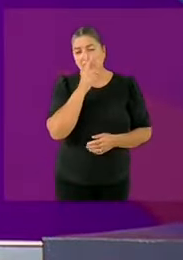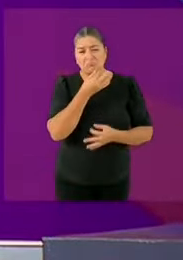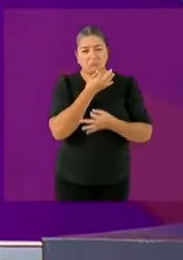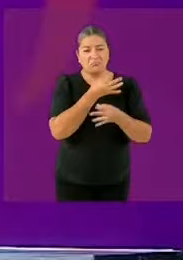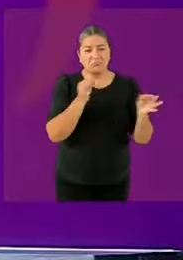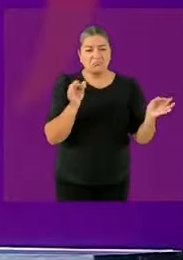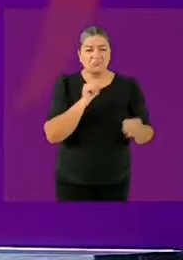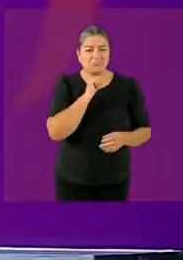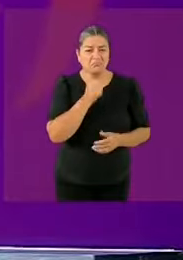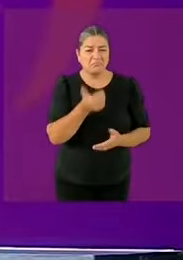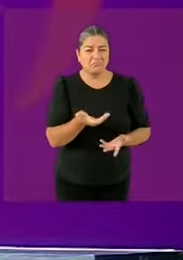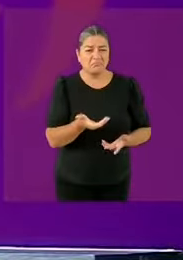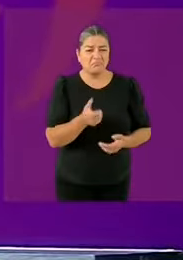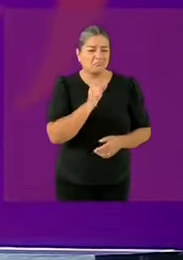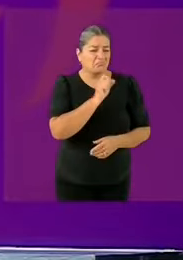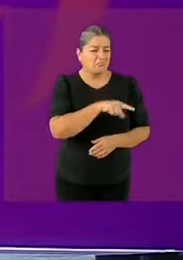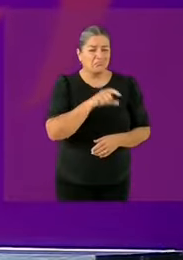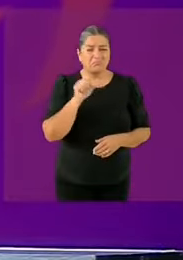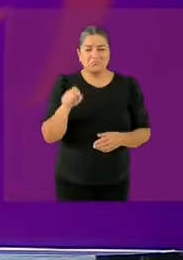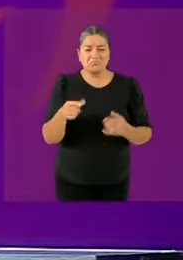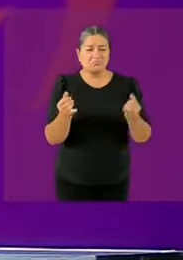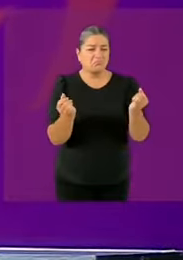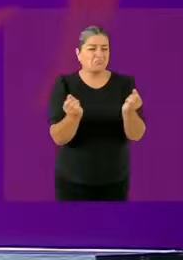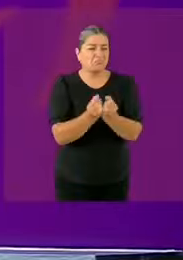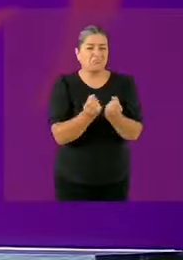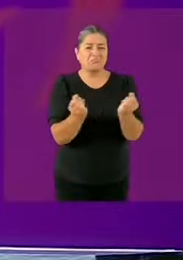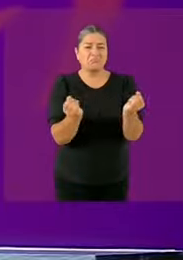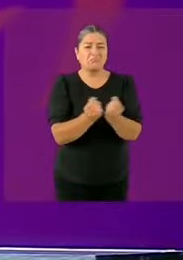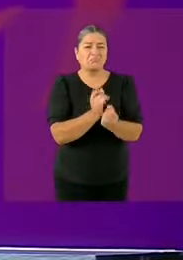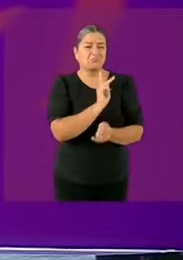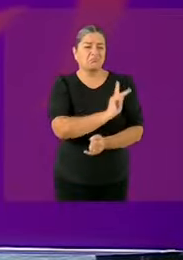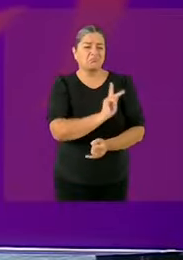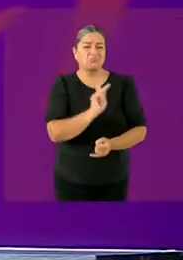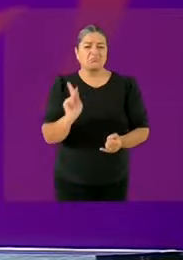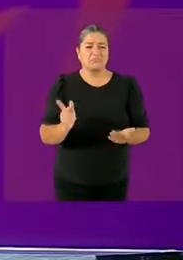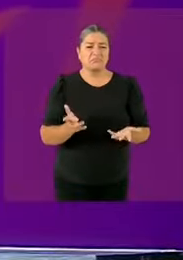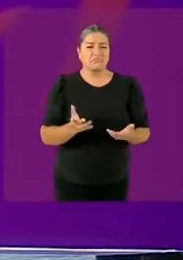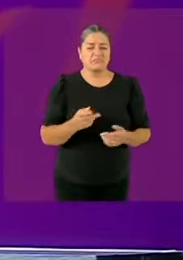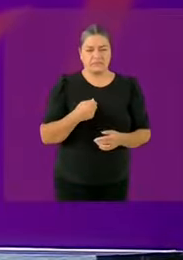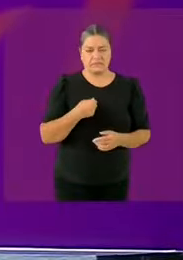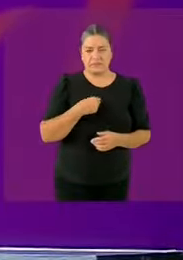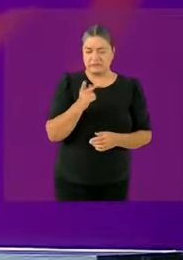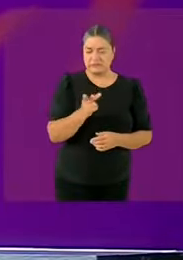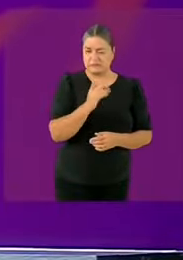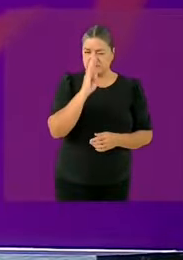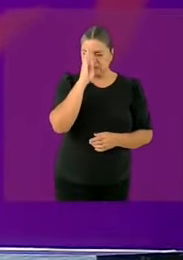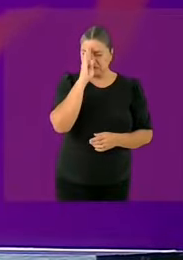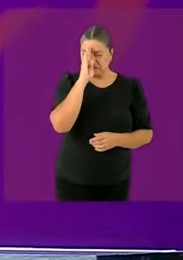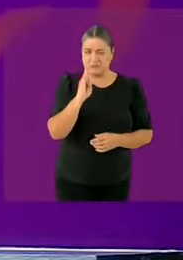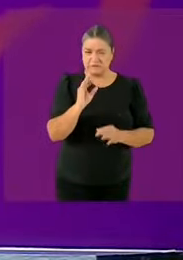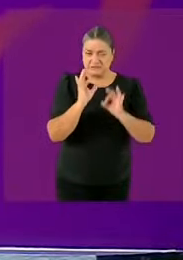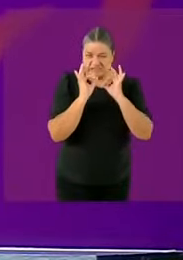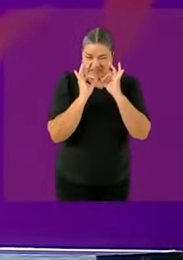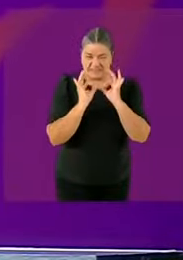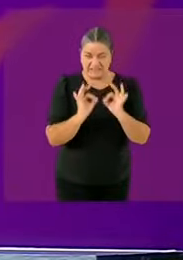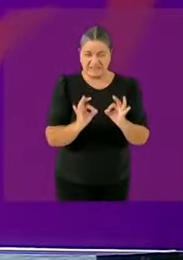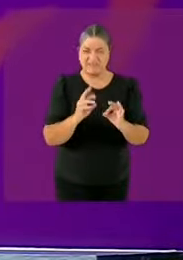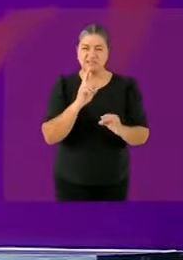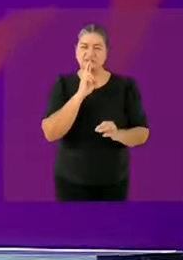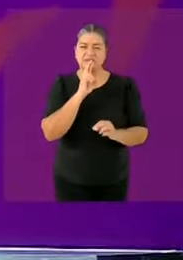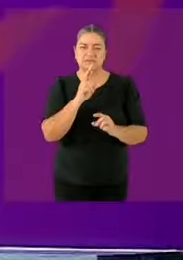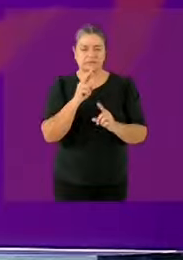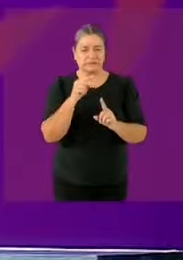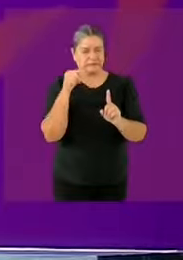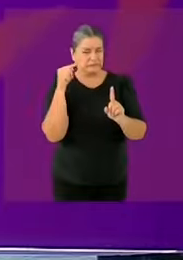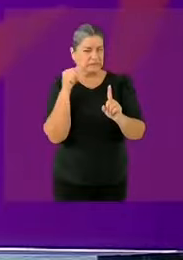Gracias, candidato. Les voy a hacer una pregunta más precisa, a ver si tenemos una respuesta concreta, que es, en México la población no